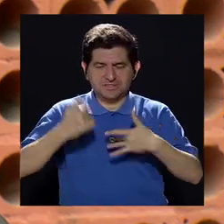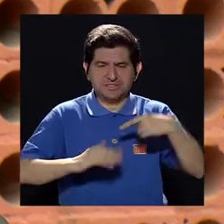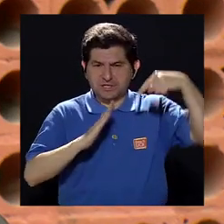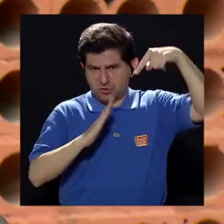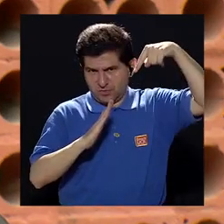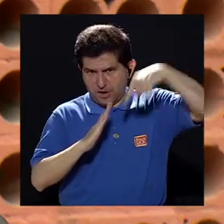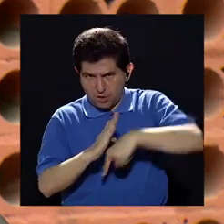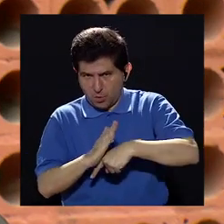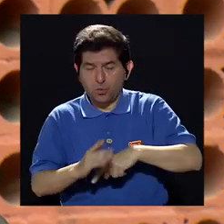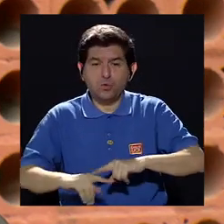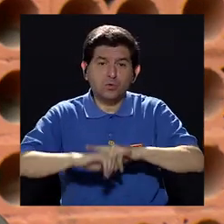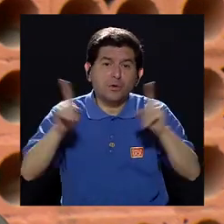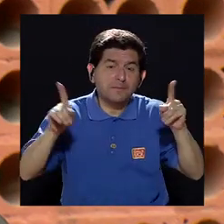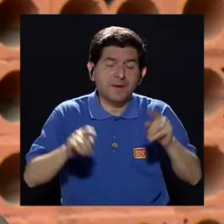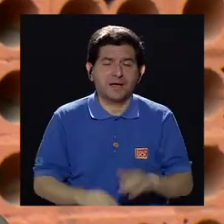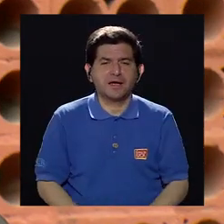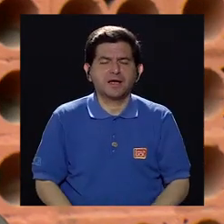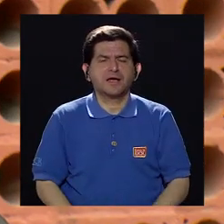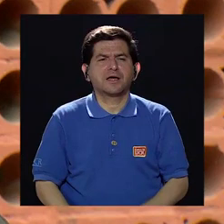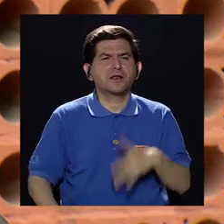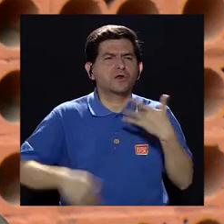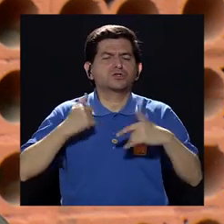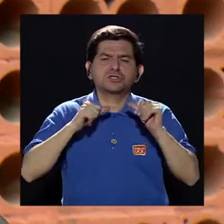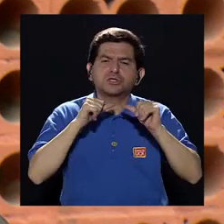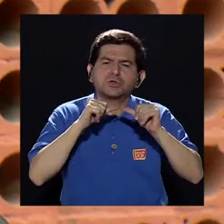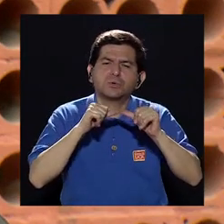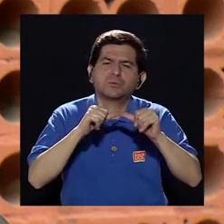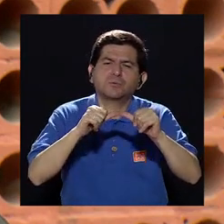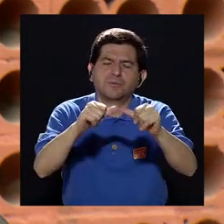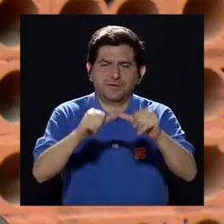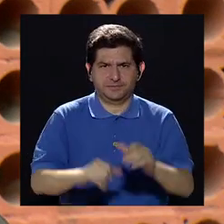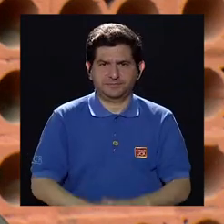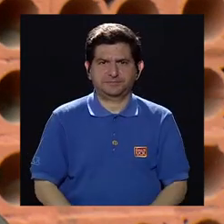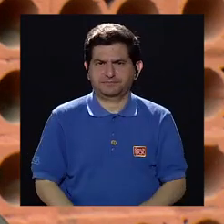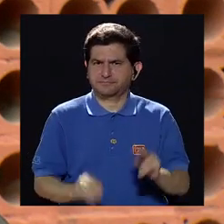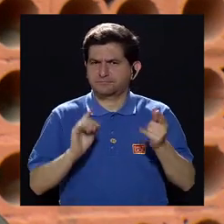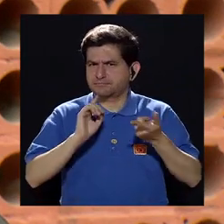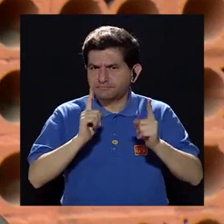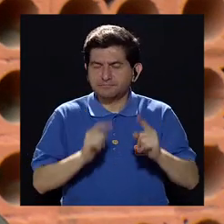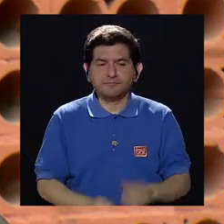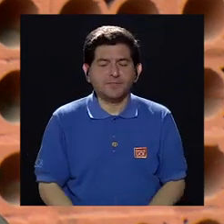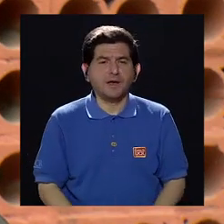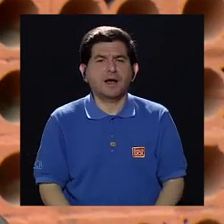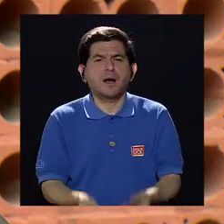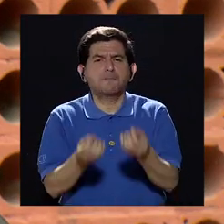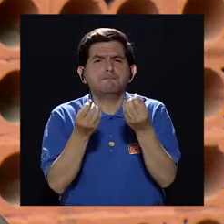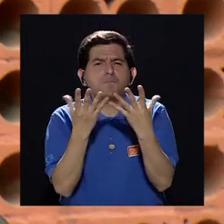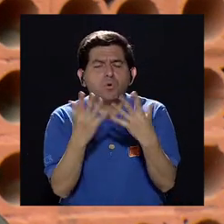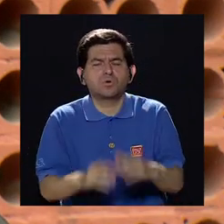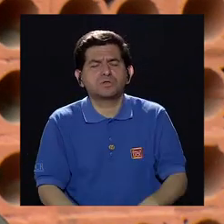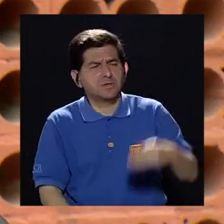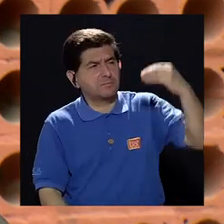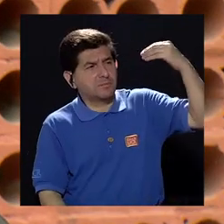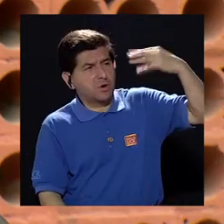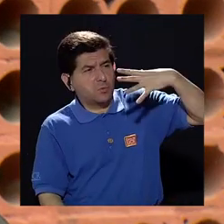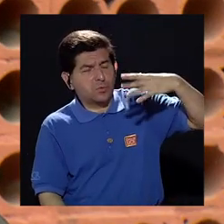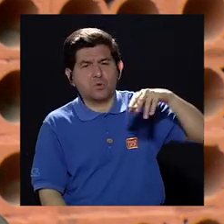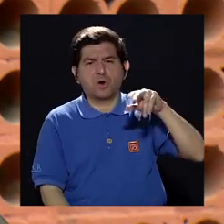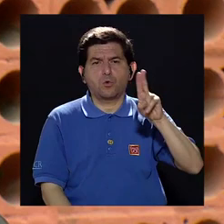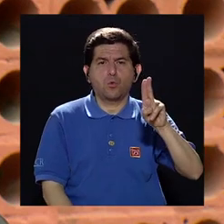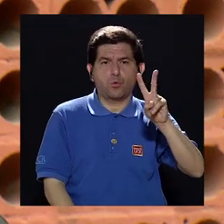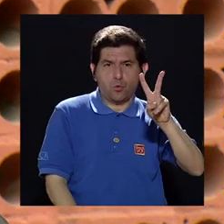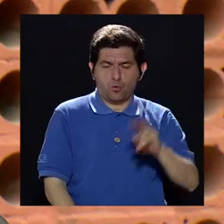síntoma agudo. Pero síntomas crónicos vamos a generar, por sobreexposición a los rayos